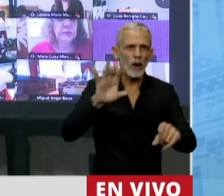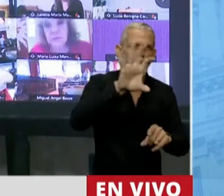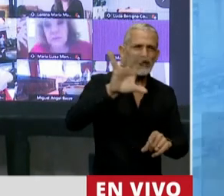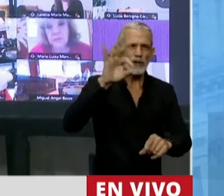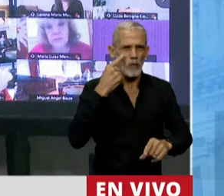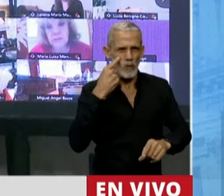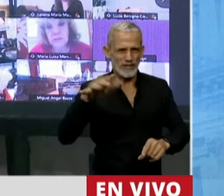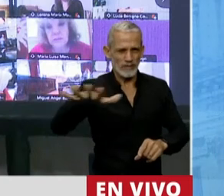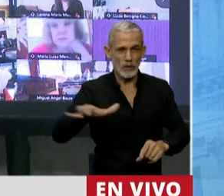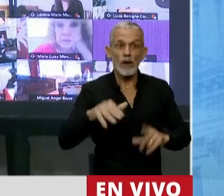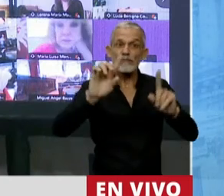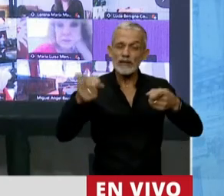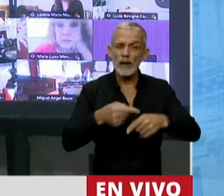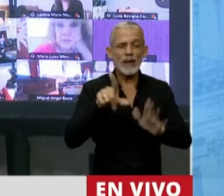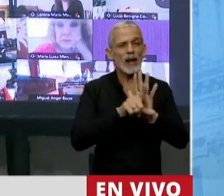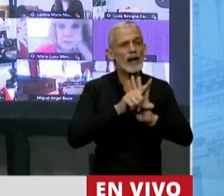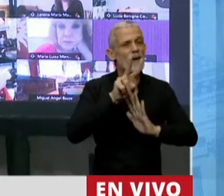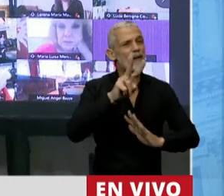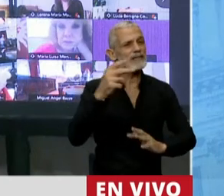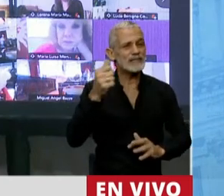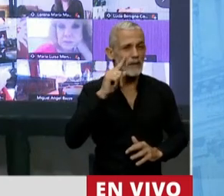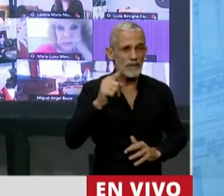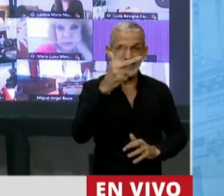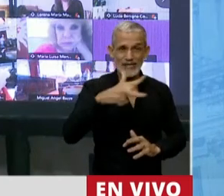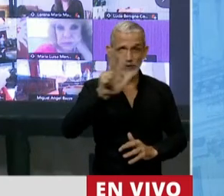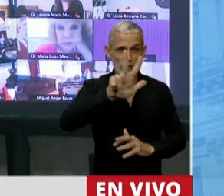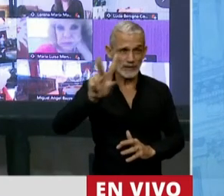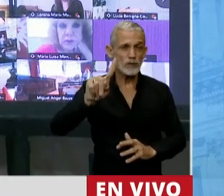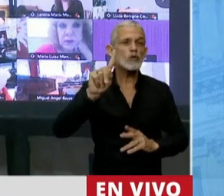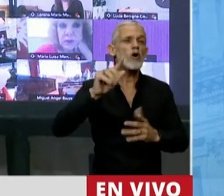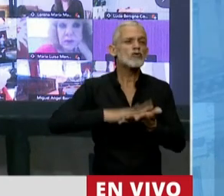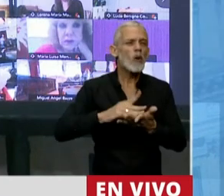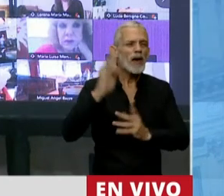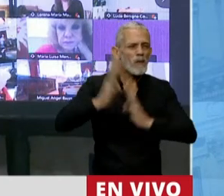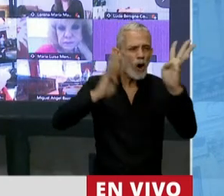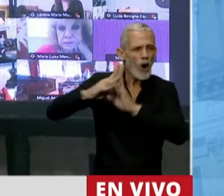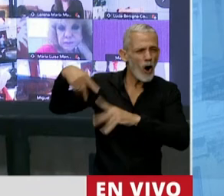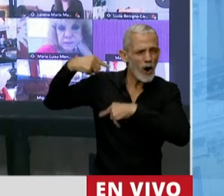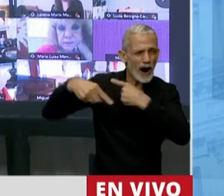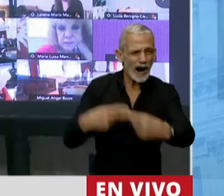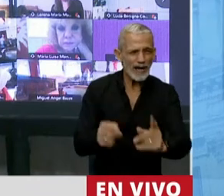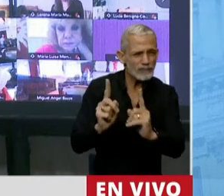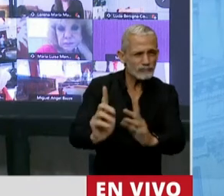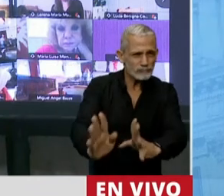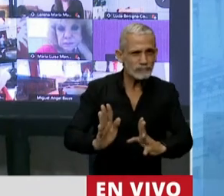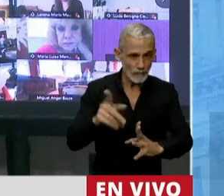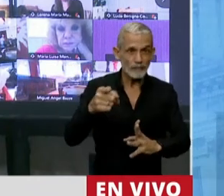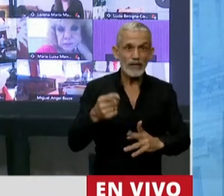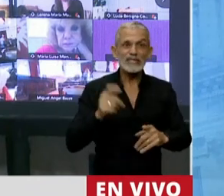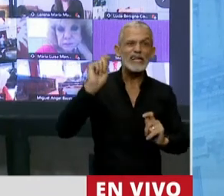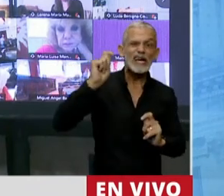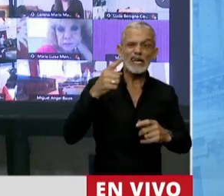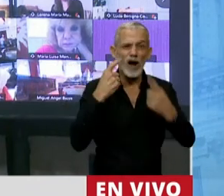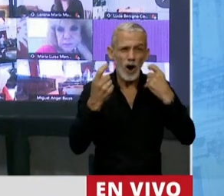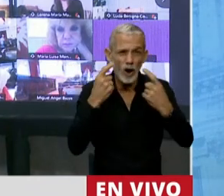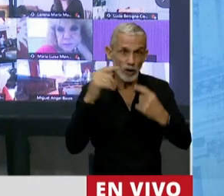Así también lo establece la ley 26.331 sobre bosques nativos. Y es la autoridad de aplicación el organismo que